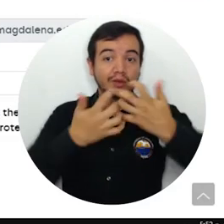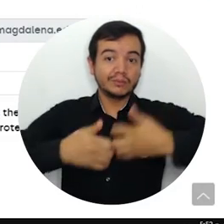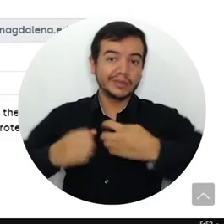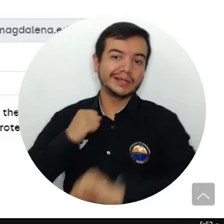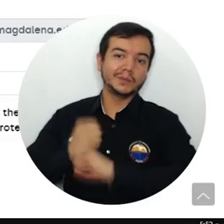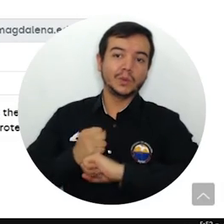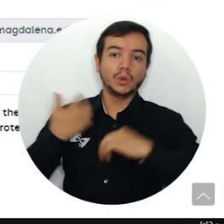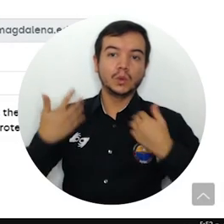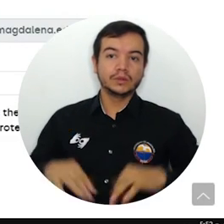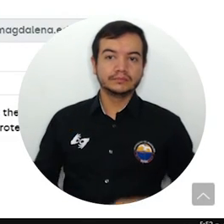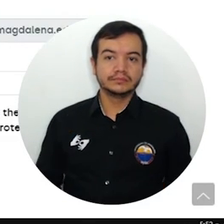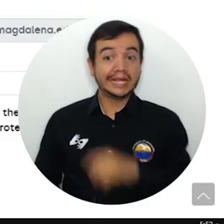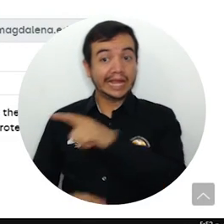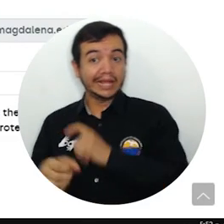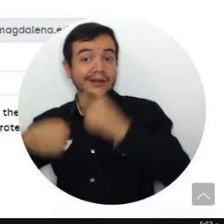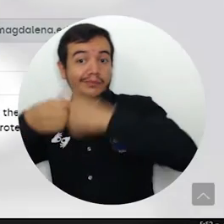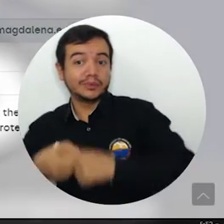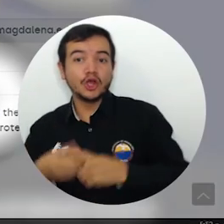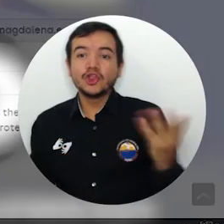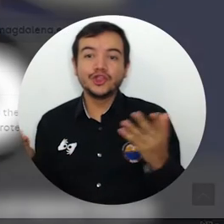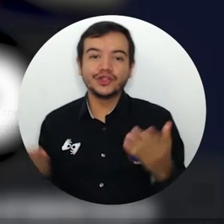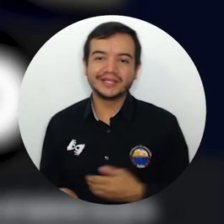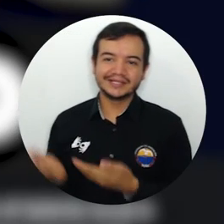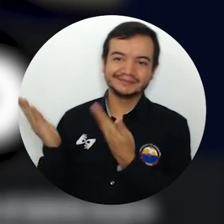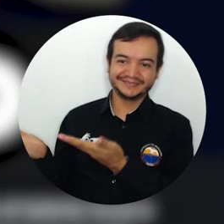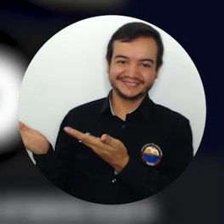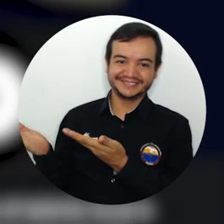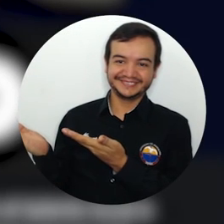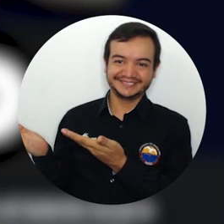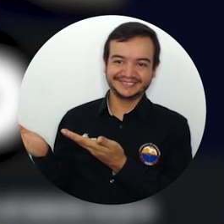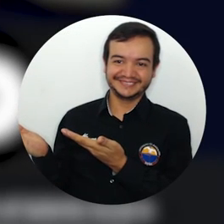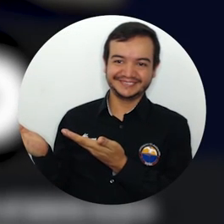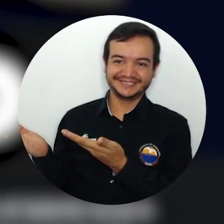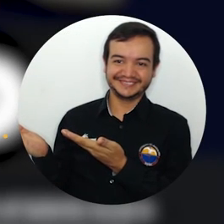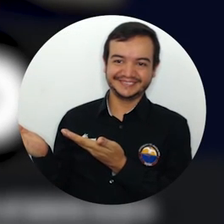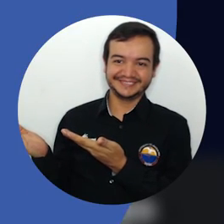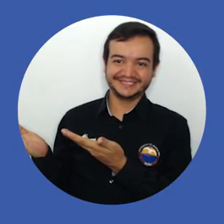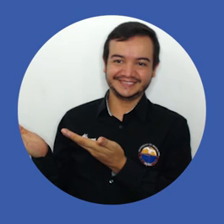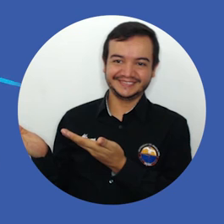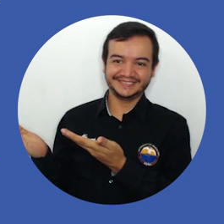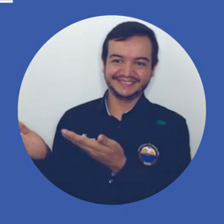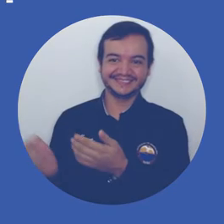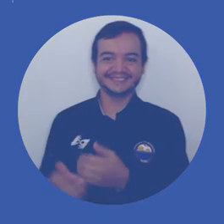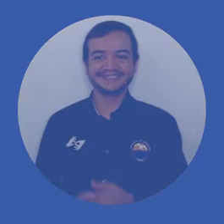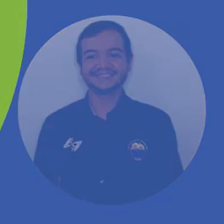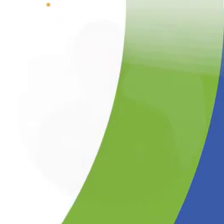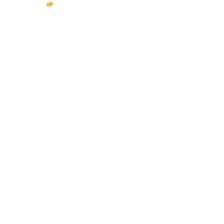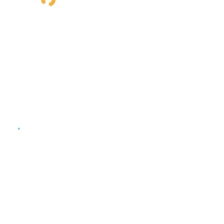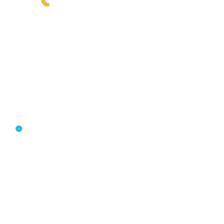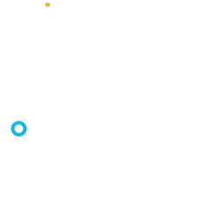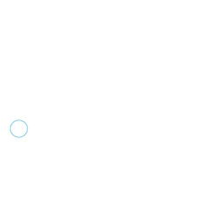El Banco de Desarrolladores ya se encuentra disponible en la página developers.unimagdalena.edu.co